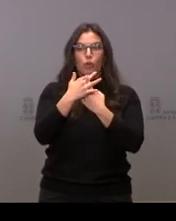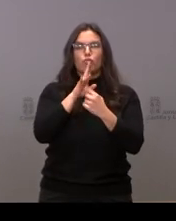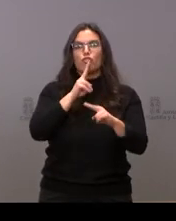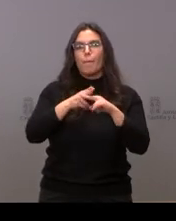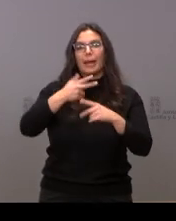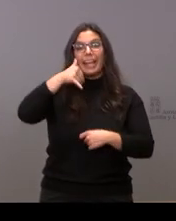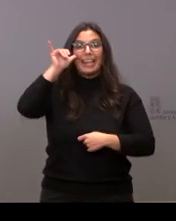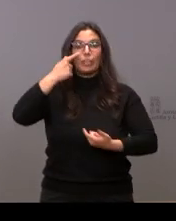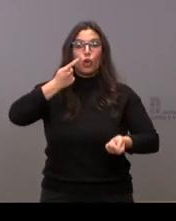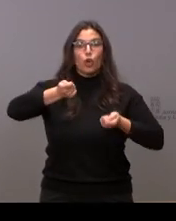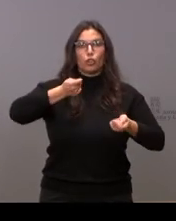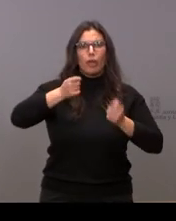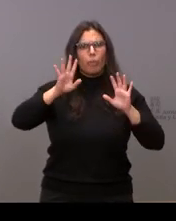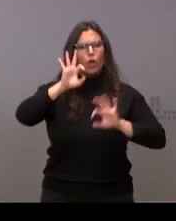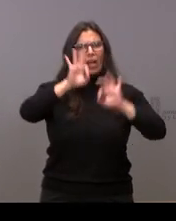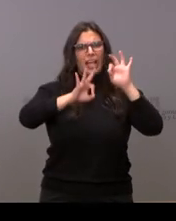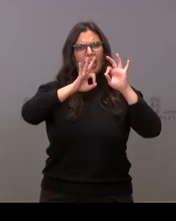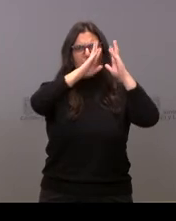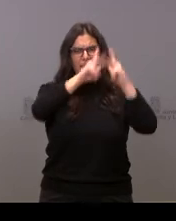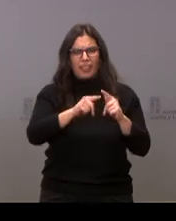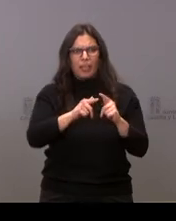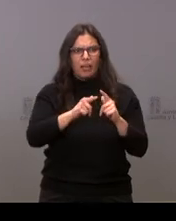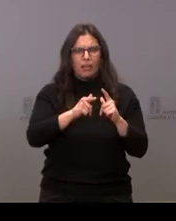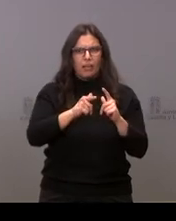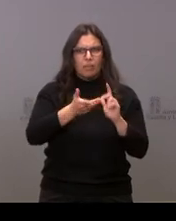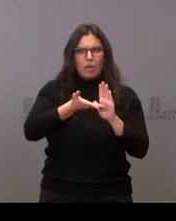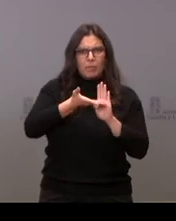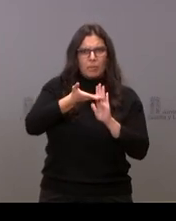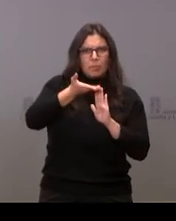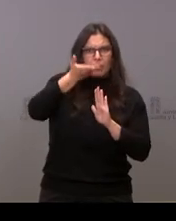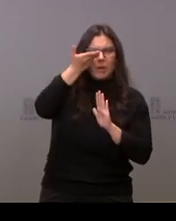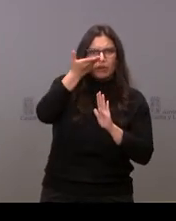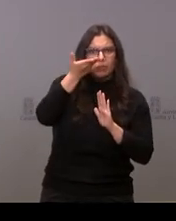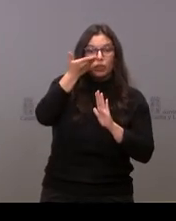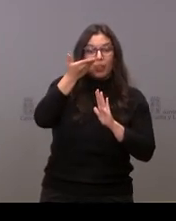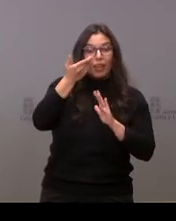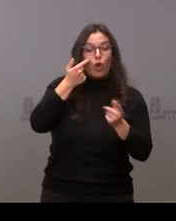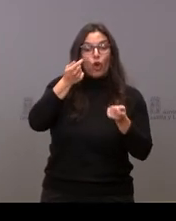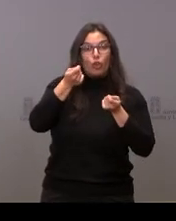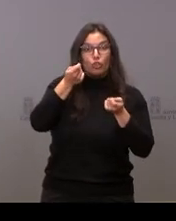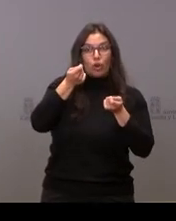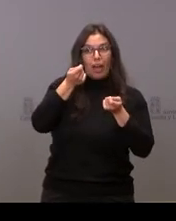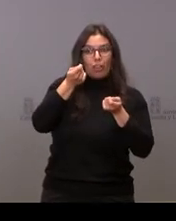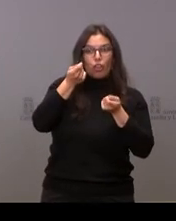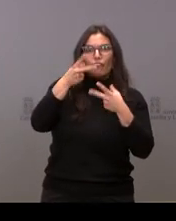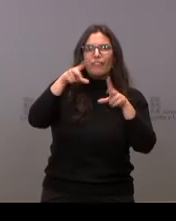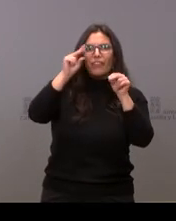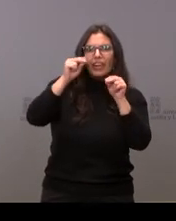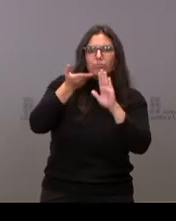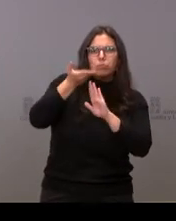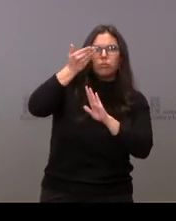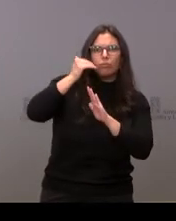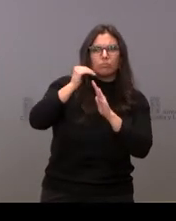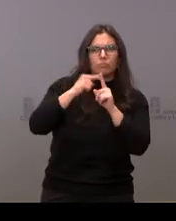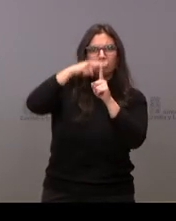pero no hacemos más que subir la incidencia. ¿En qué punto dejaríamos de estar en riesgo controlado? O como